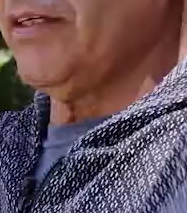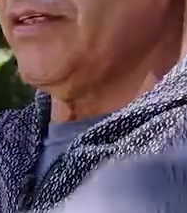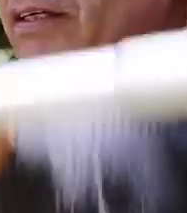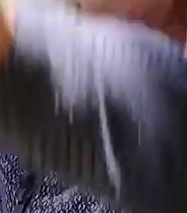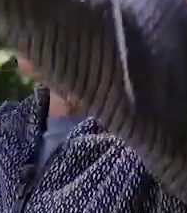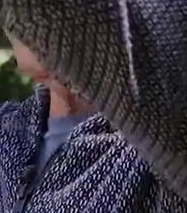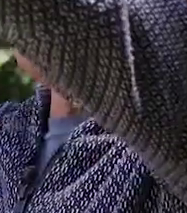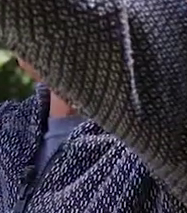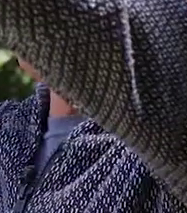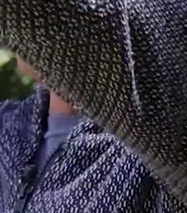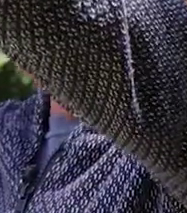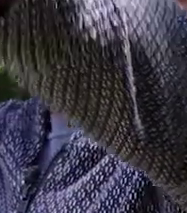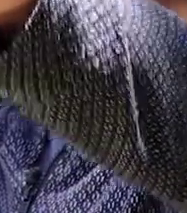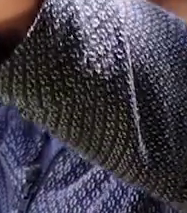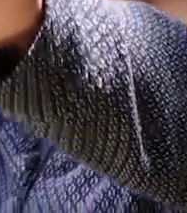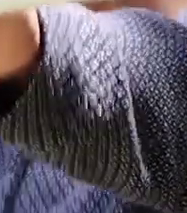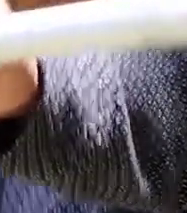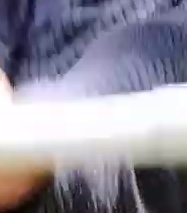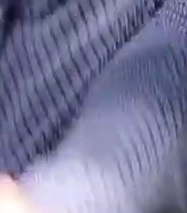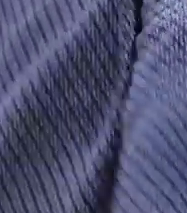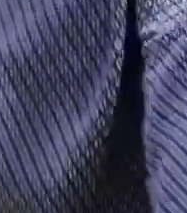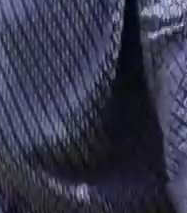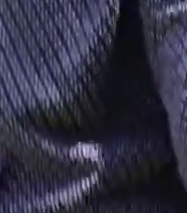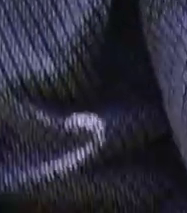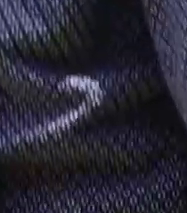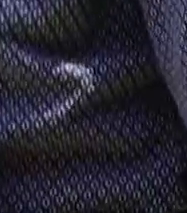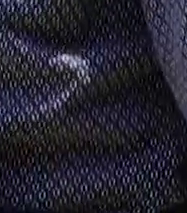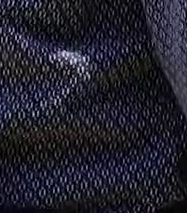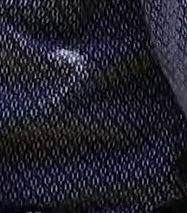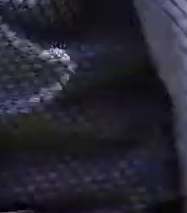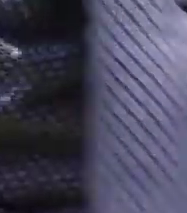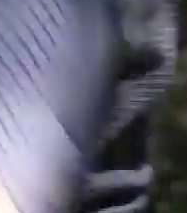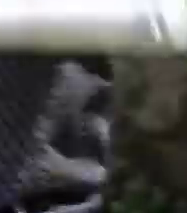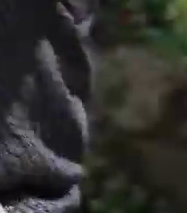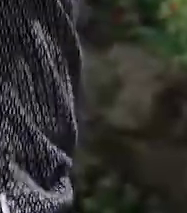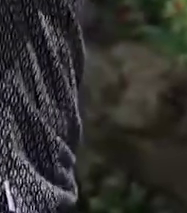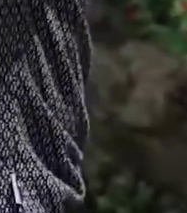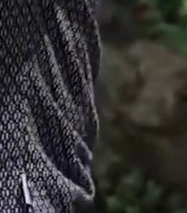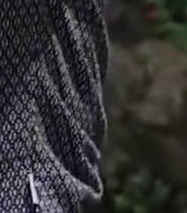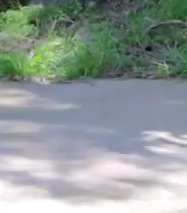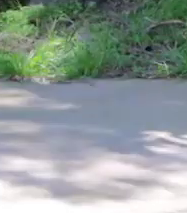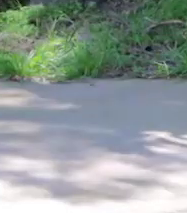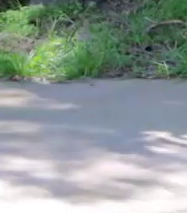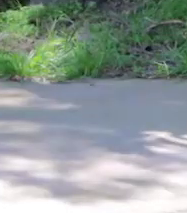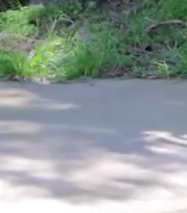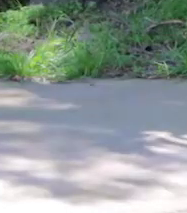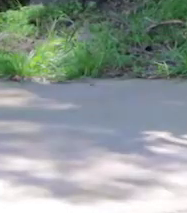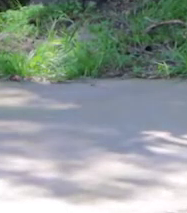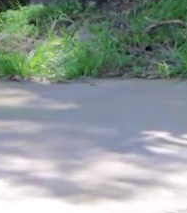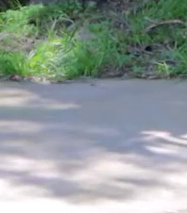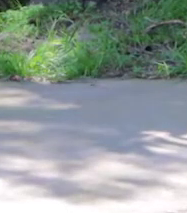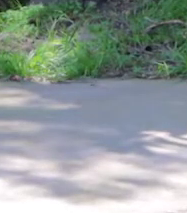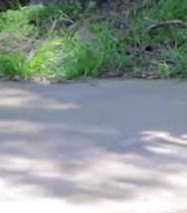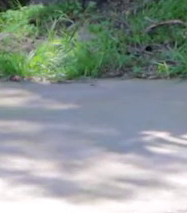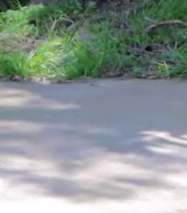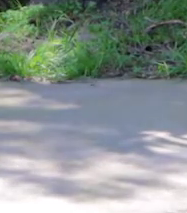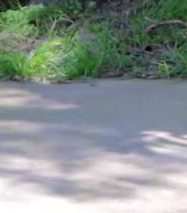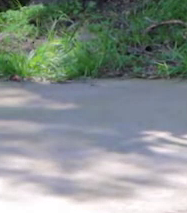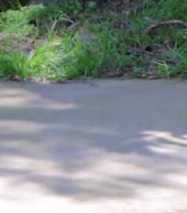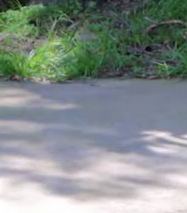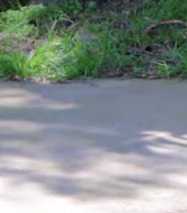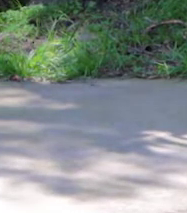encendida. Bajamos. Y subimos. Sujetamos nuestra toalla.